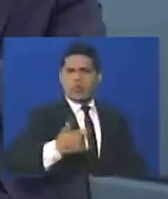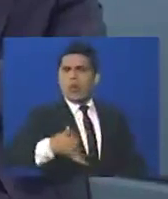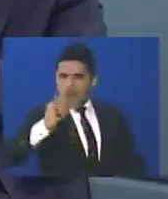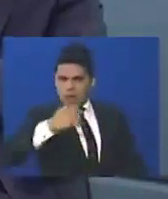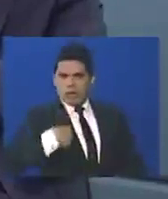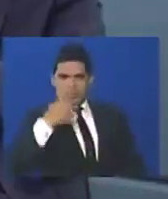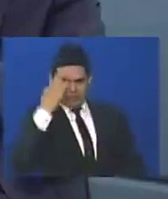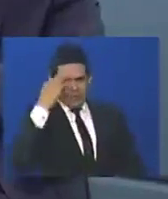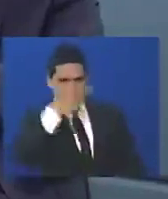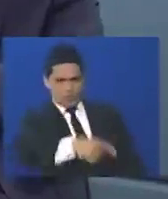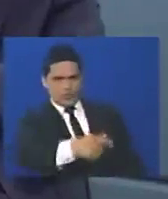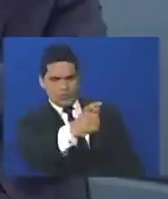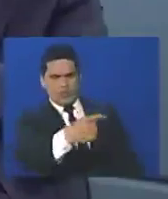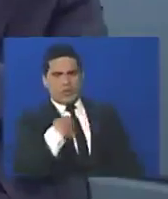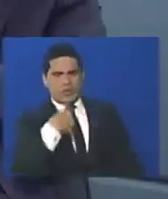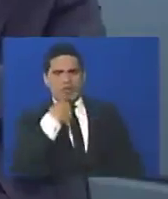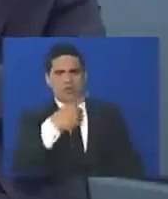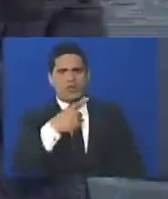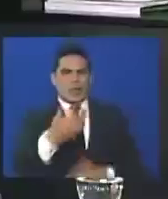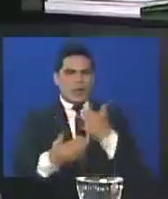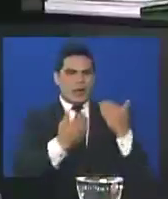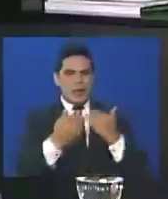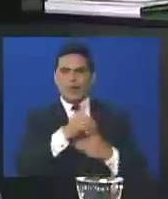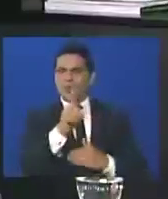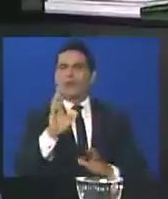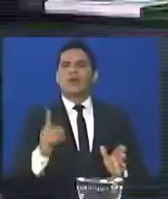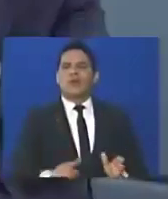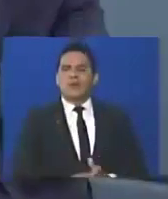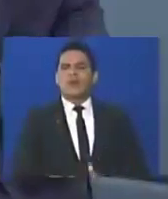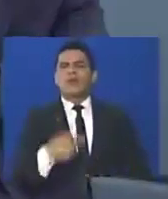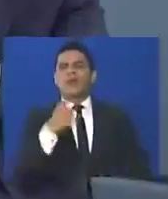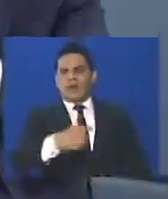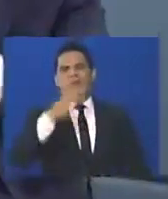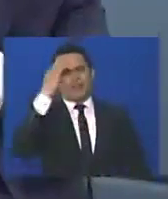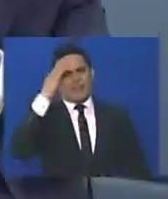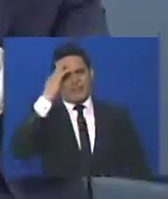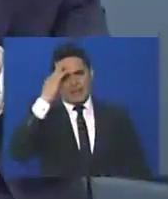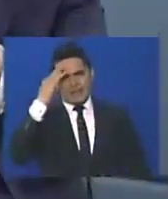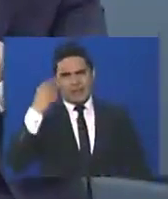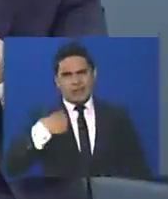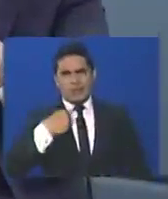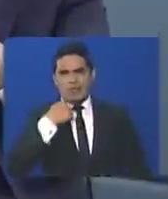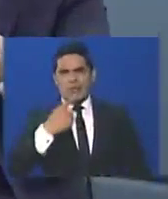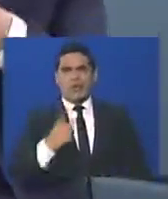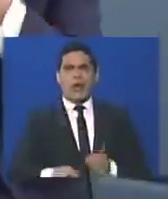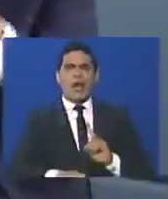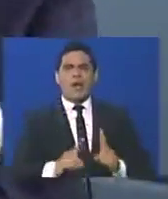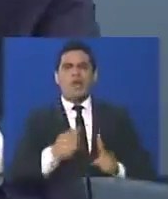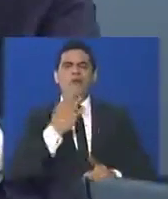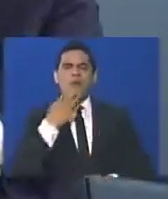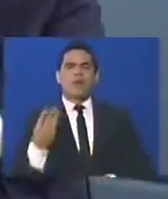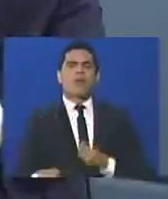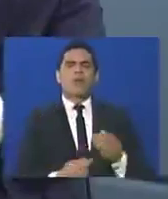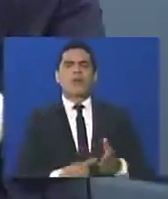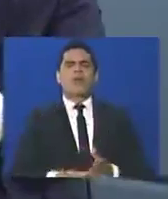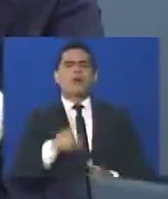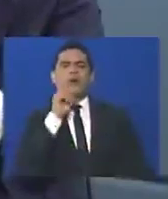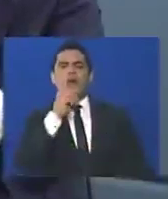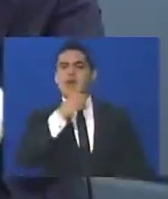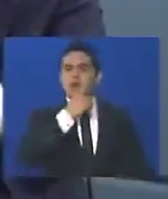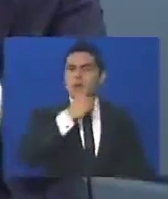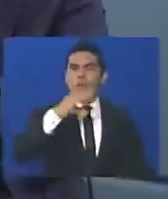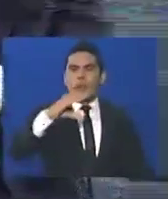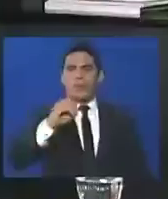comunitario, y tú sabes que yo no me estoy refiriendo a eso, y ellos saben que no me refiero a eso, sino hay quienes han usurpado el nombre de